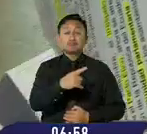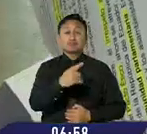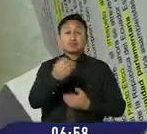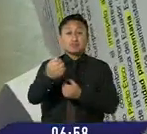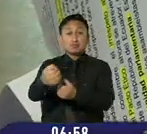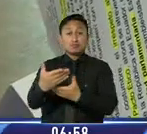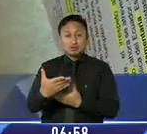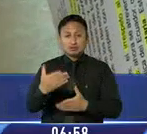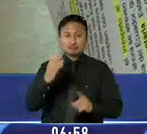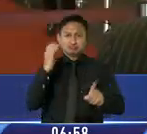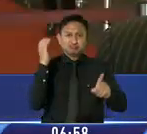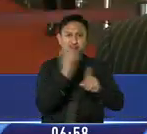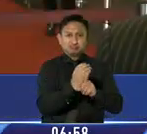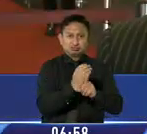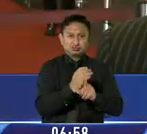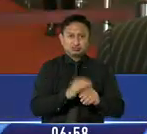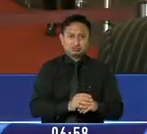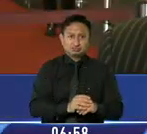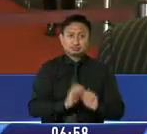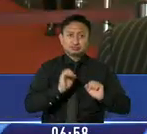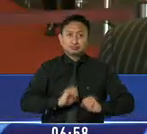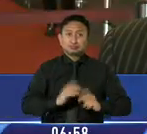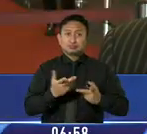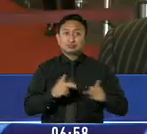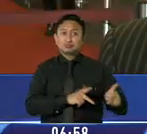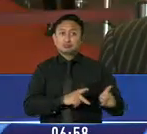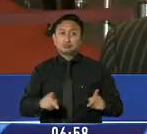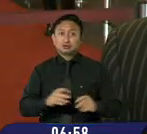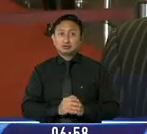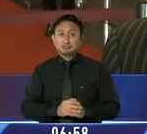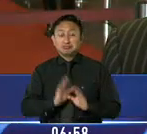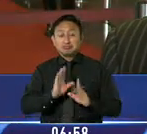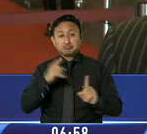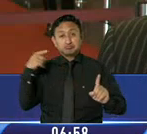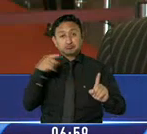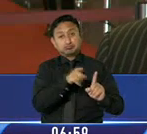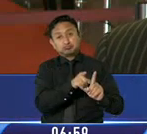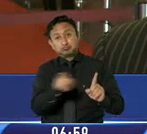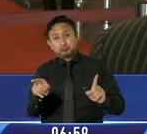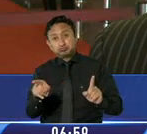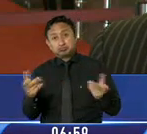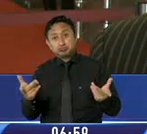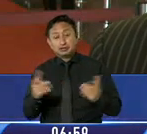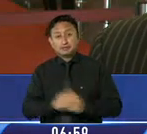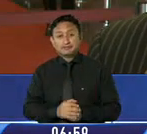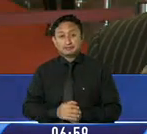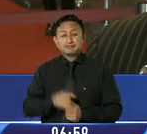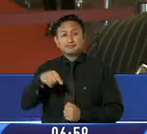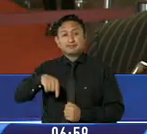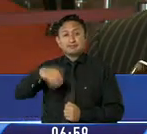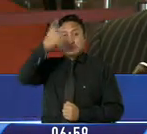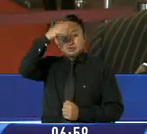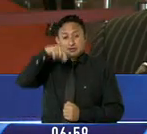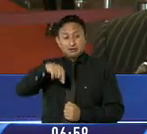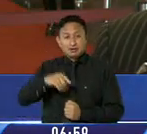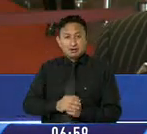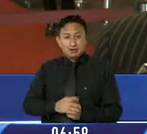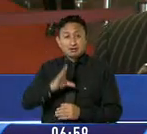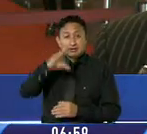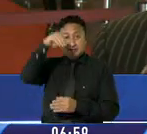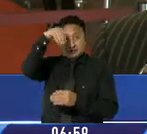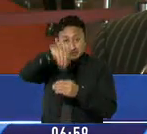informe es la siguiente. Se estaba planificando indirectamente para llegar a una declaratoria de conmoción